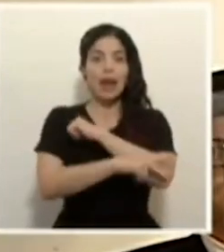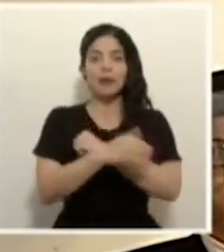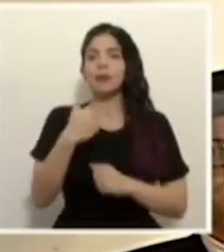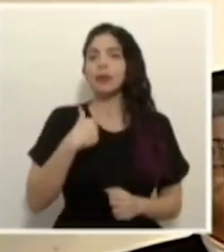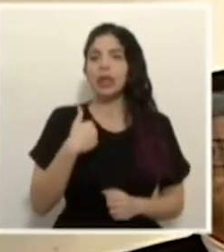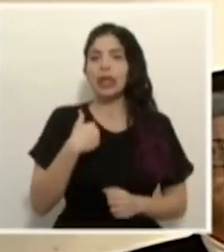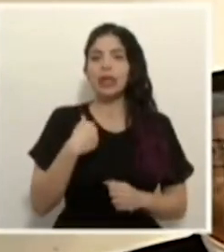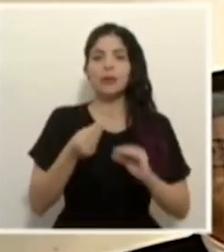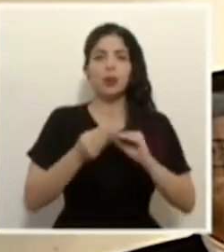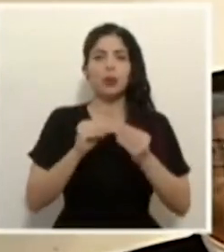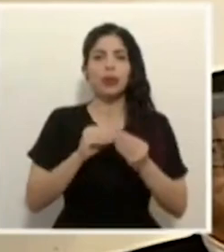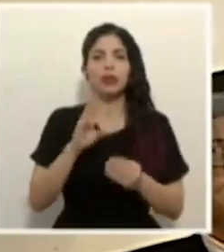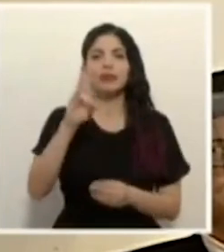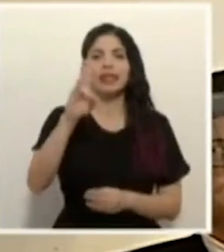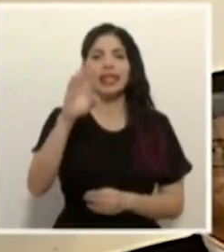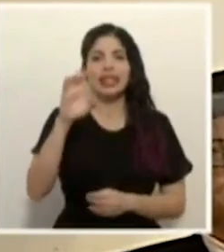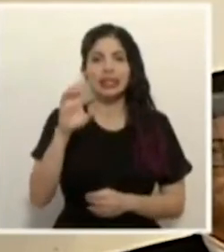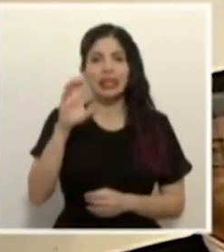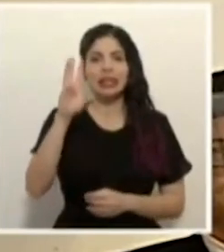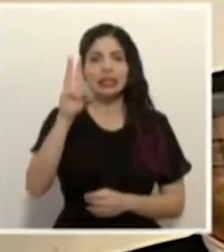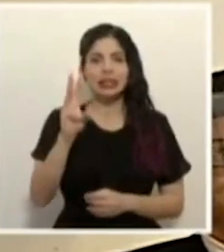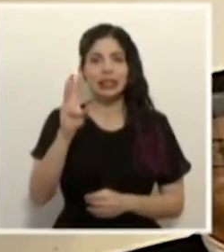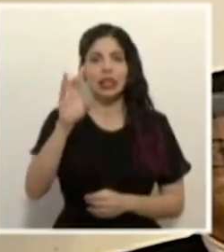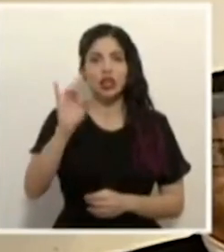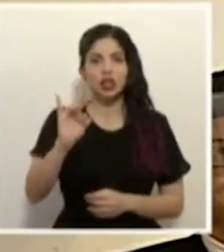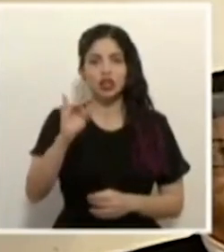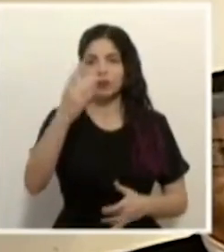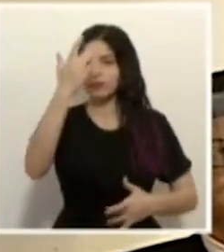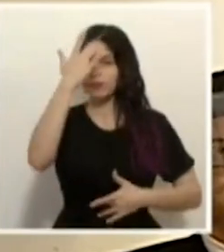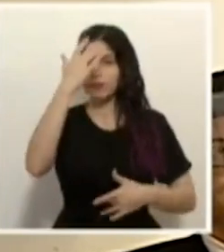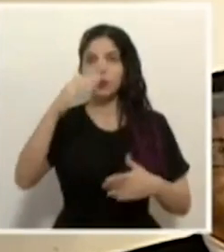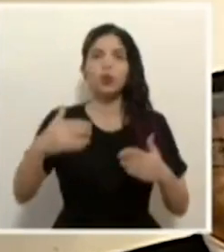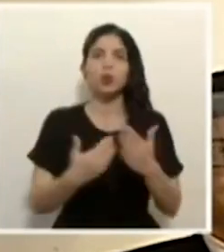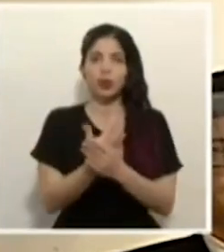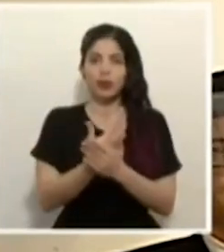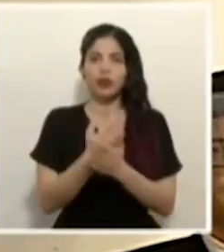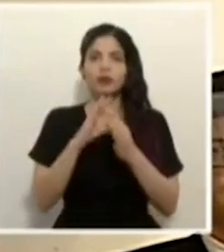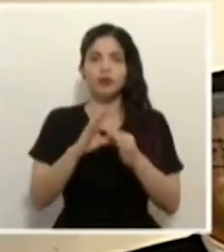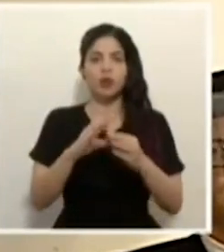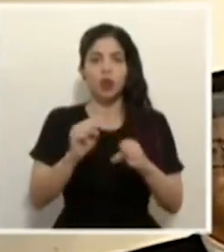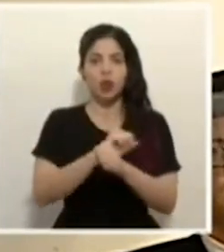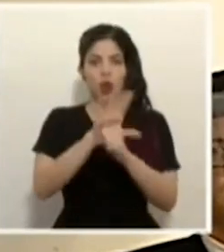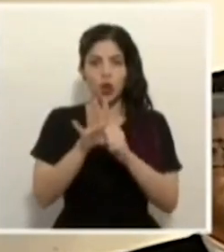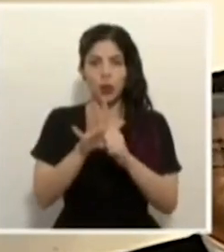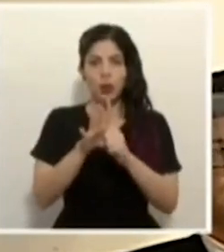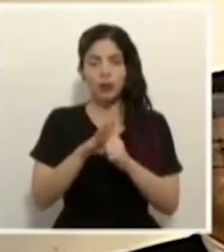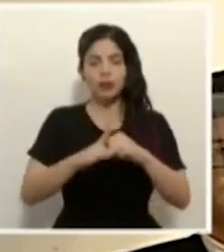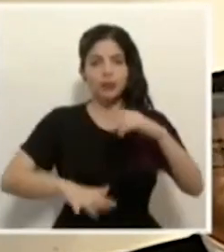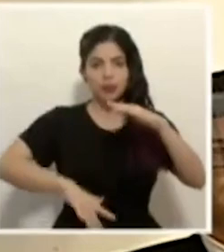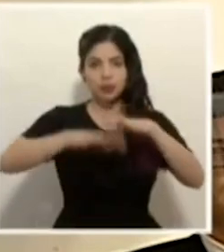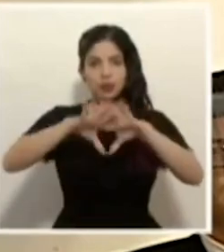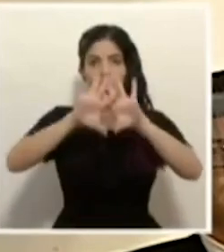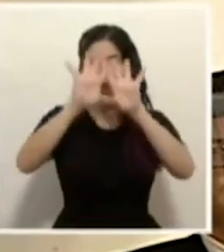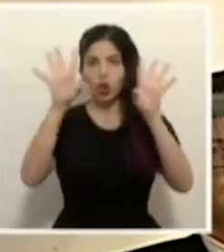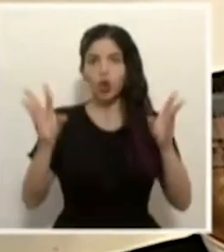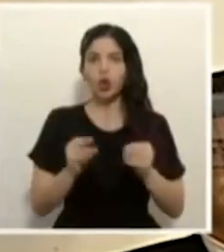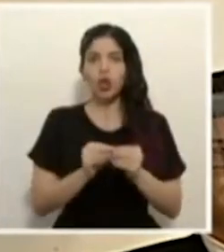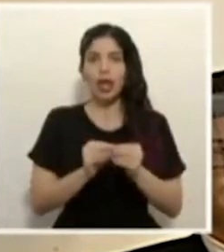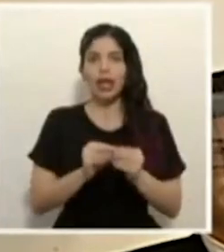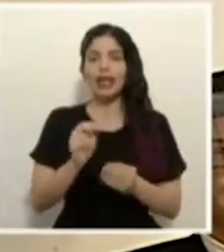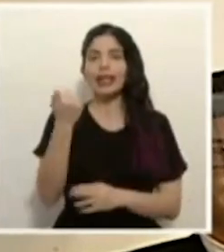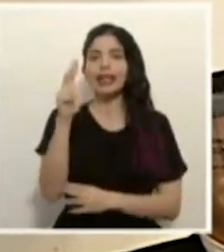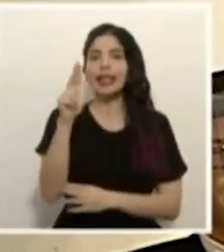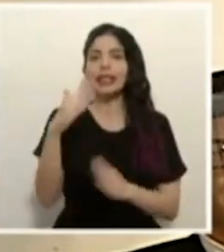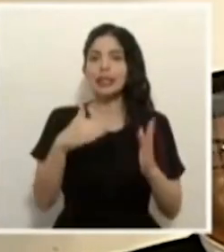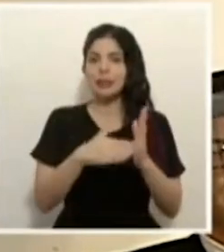una cifra de 768 casos nuevos por COVID-19. Alcanzamos un total de 13